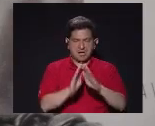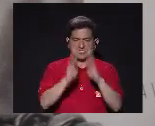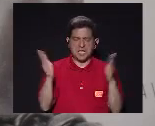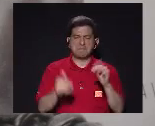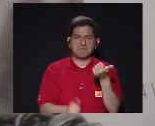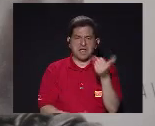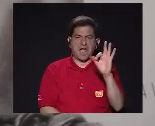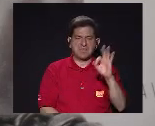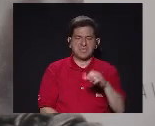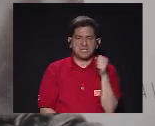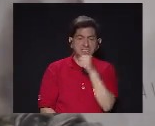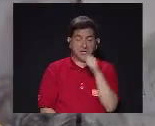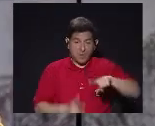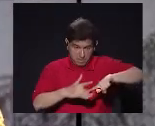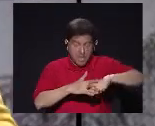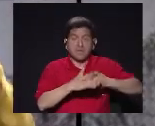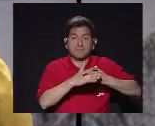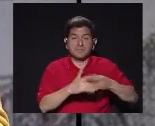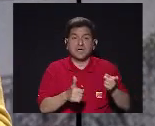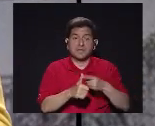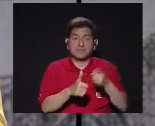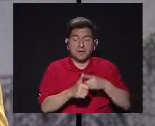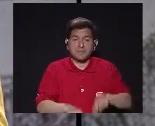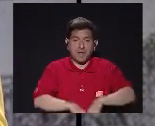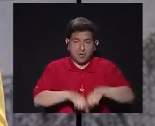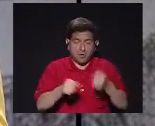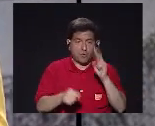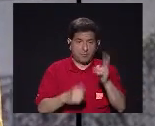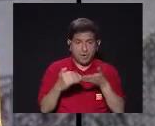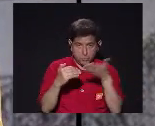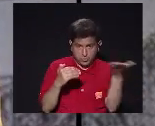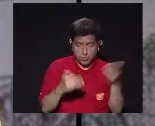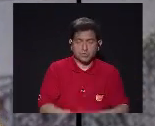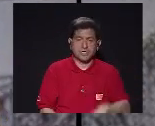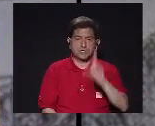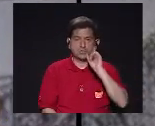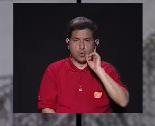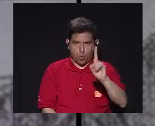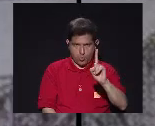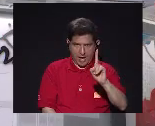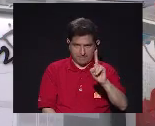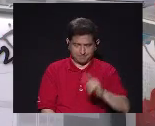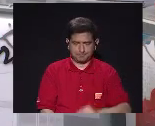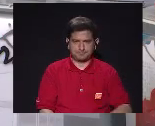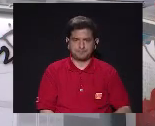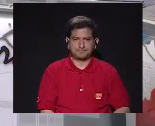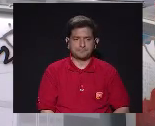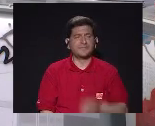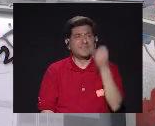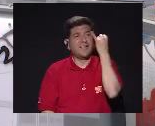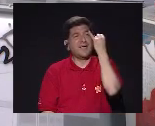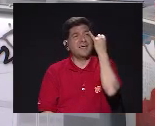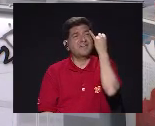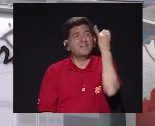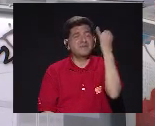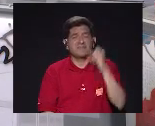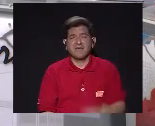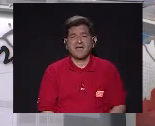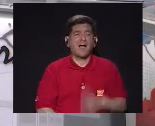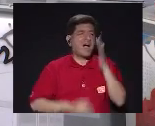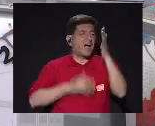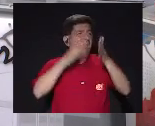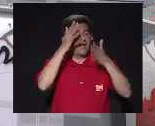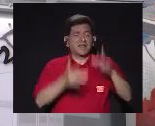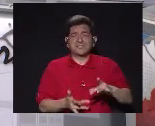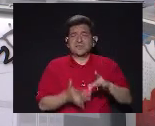se ampliara 19 canciones Así fue como iniciamos Primero rompiendo Dos cosas rápidamente Una ¿Verdad? Romper Esa idea De que